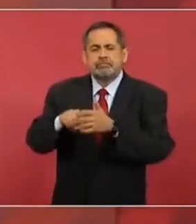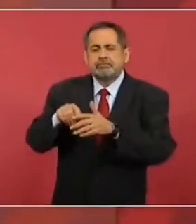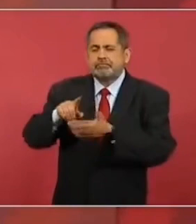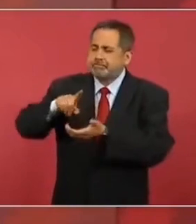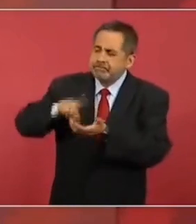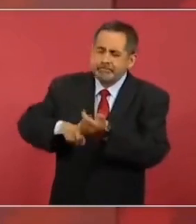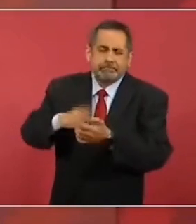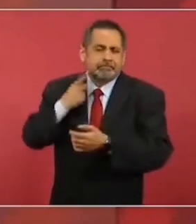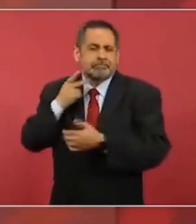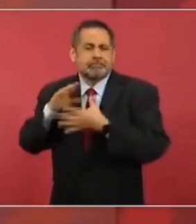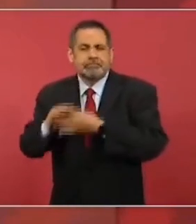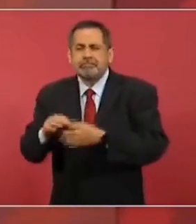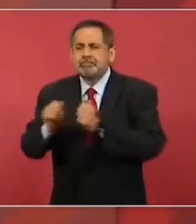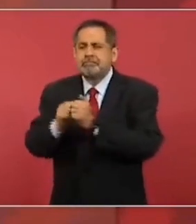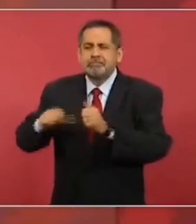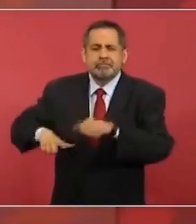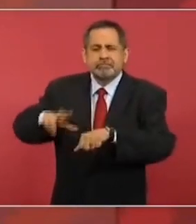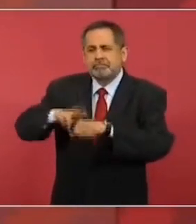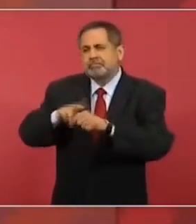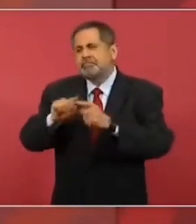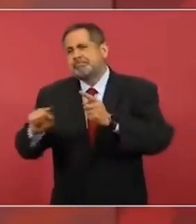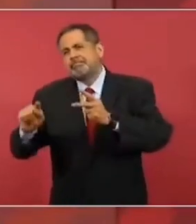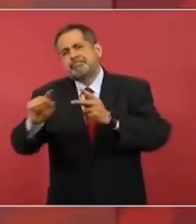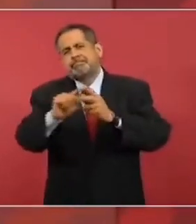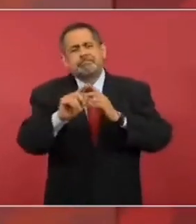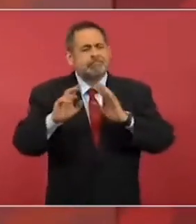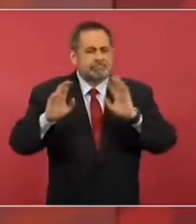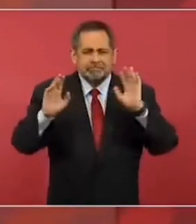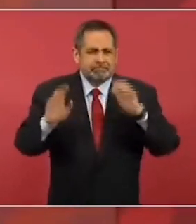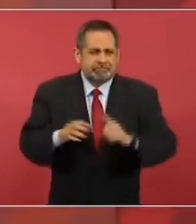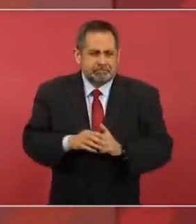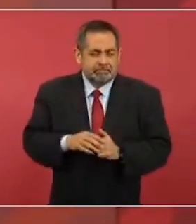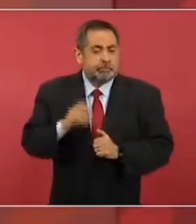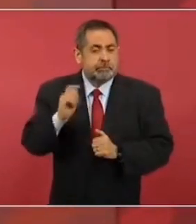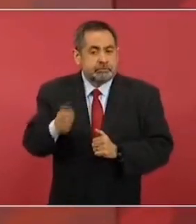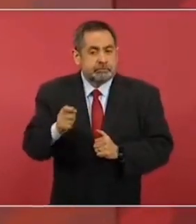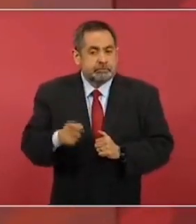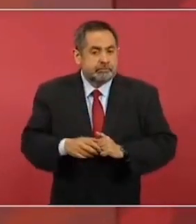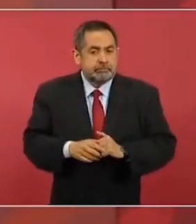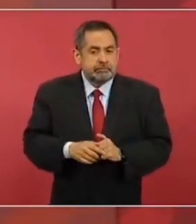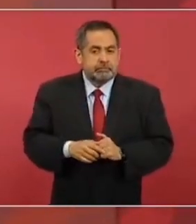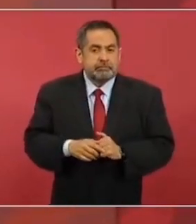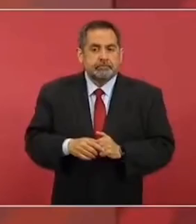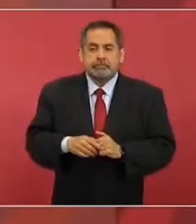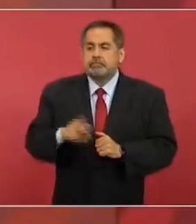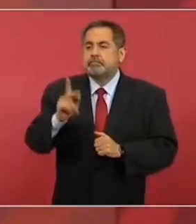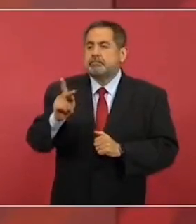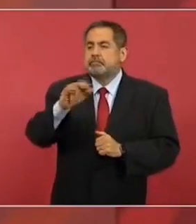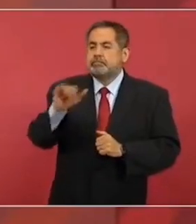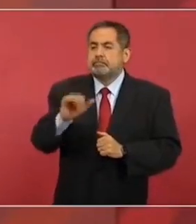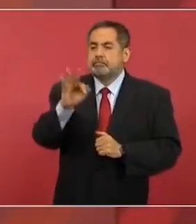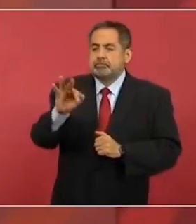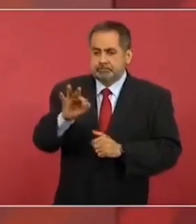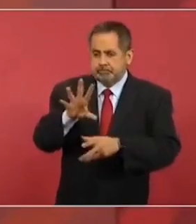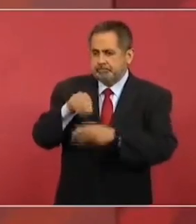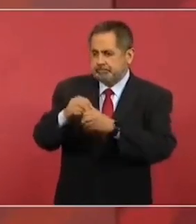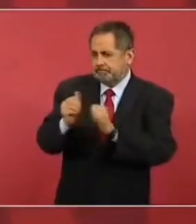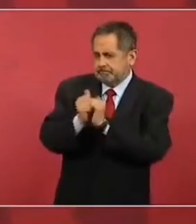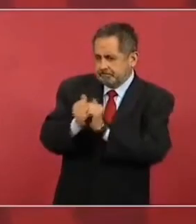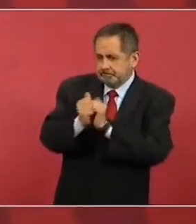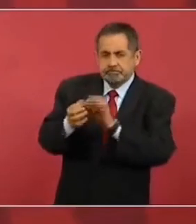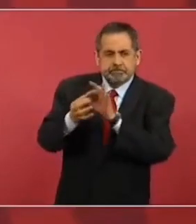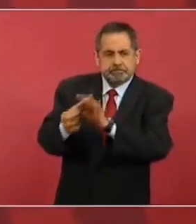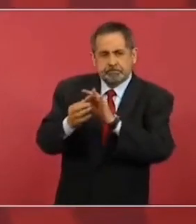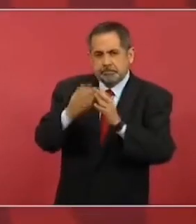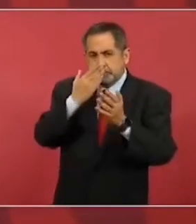señaló que ya basta que los partidos que ni siquiera son autónomos se repartan la integración de los organismos electorales. La propuesta es que el pueblo elija